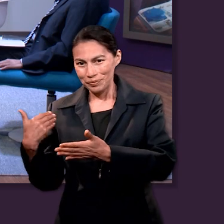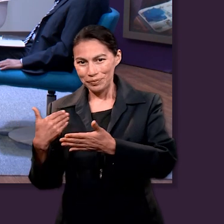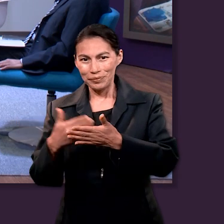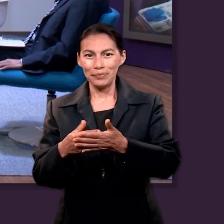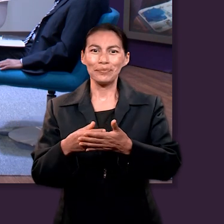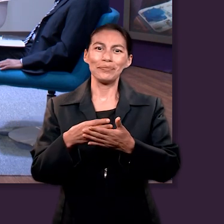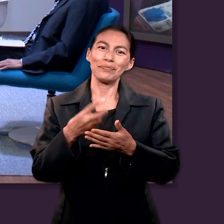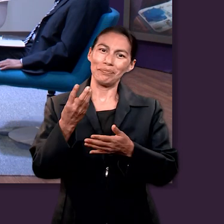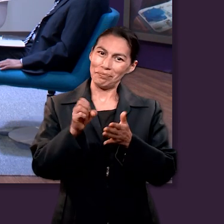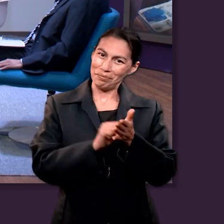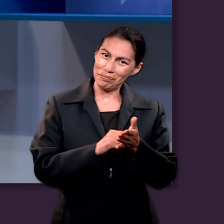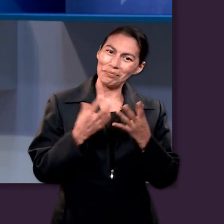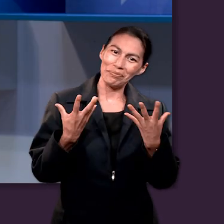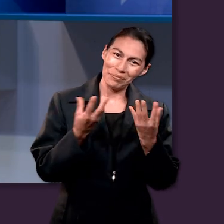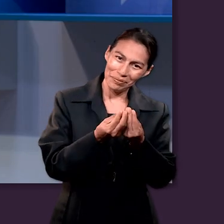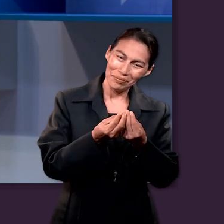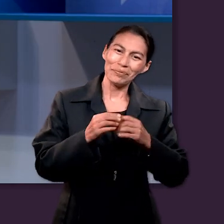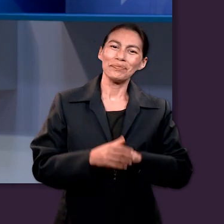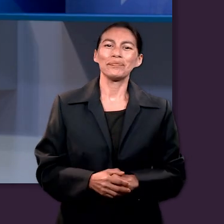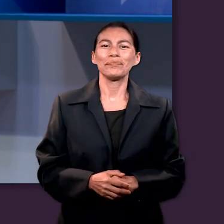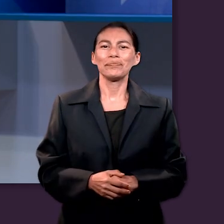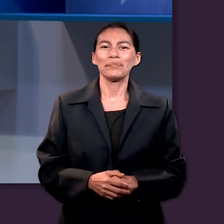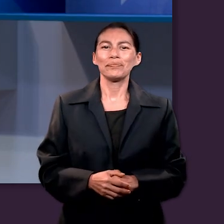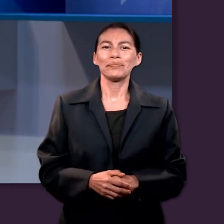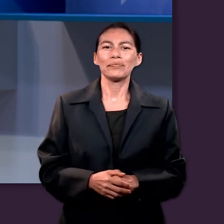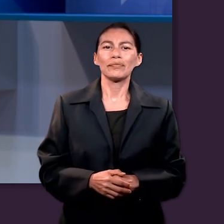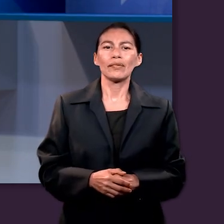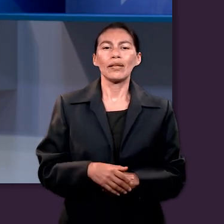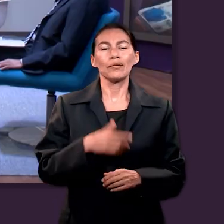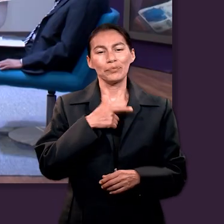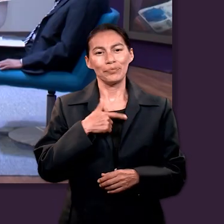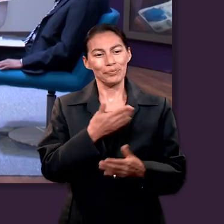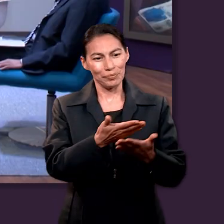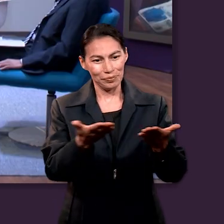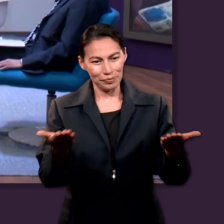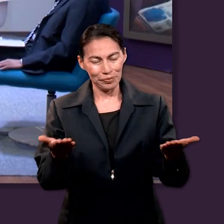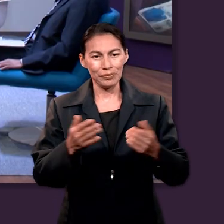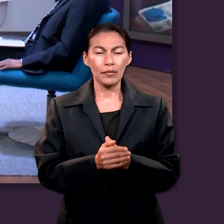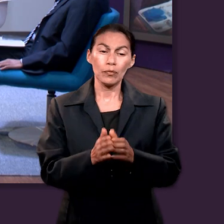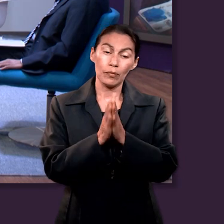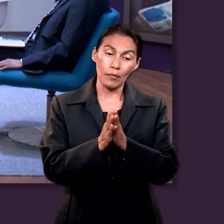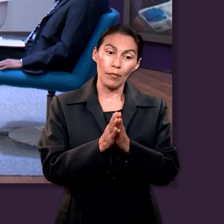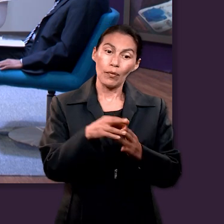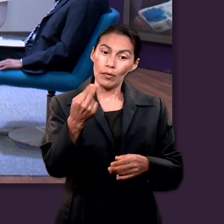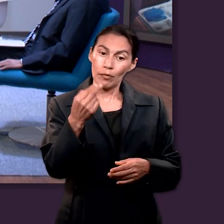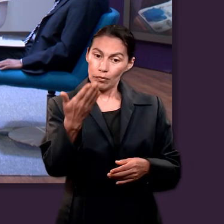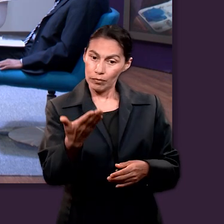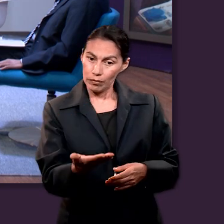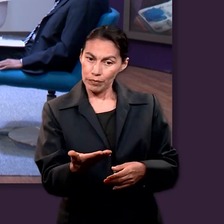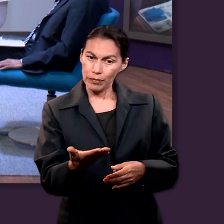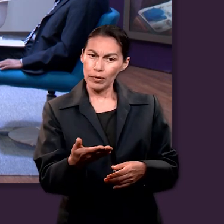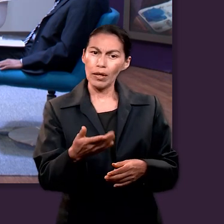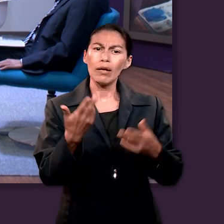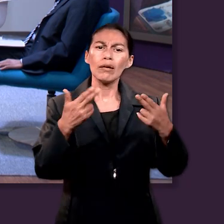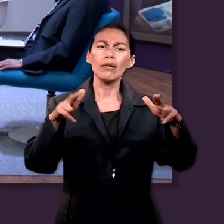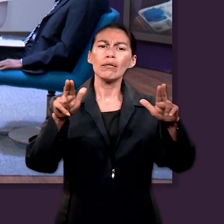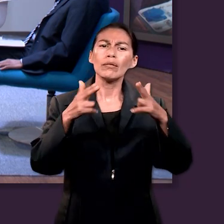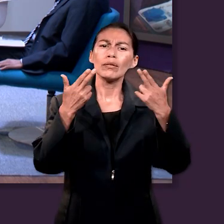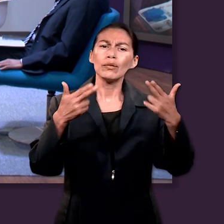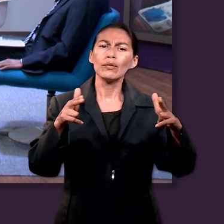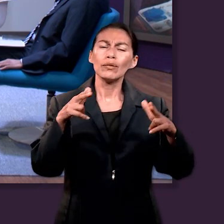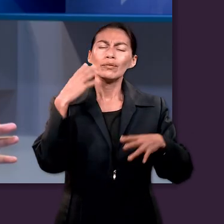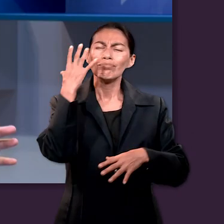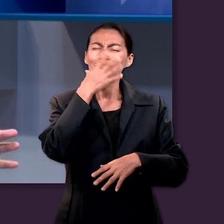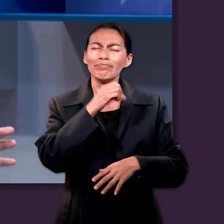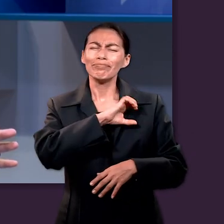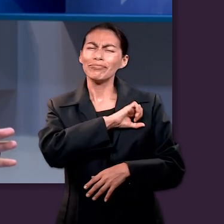juntos ya todo este trimestre. Y me gustaría presentarlos. Vamos a mencionar nuestro nombre y nuestro himno favorito, ya que